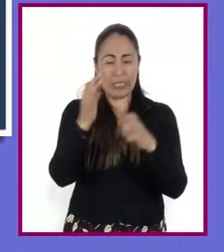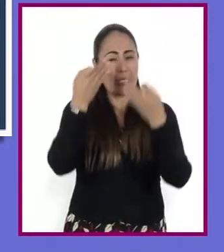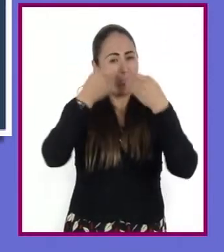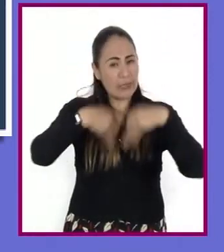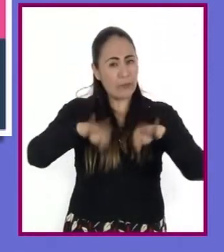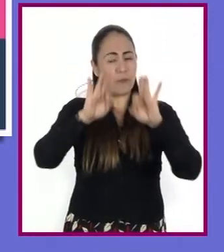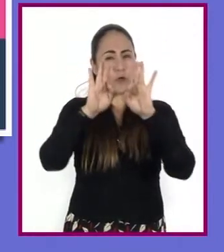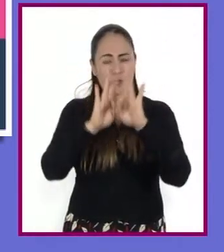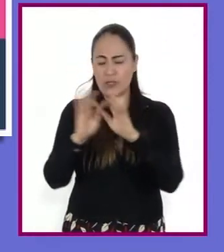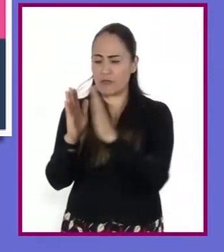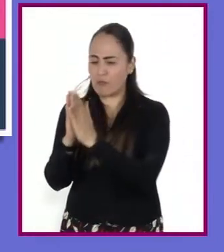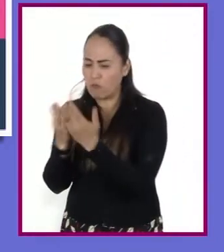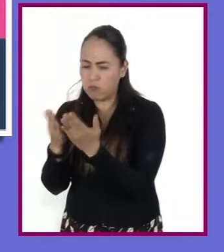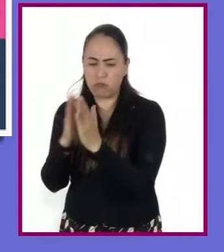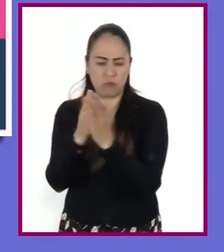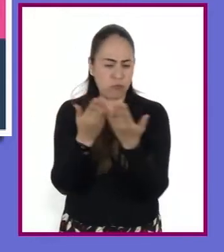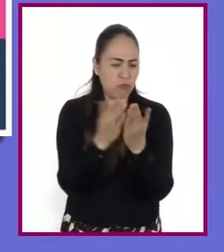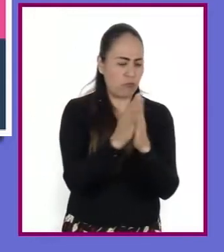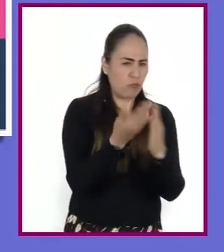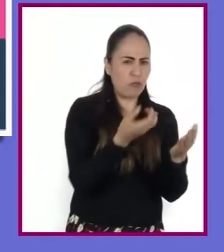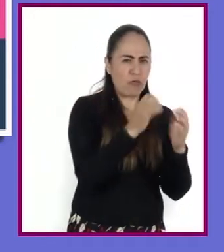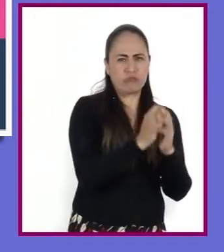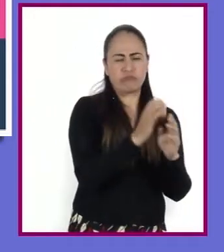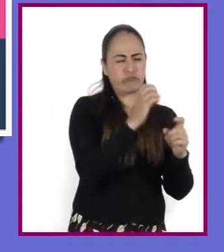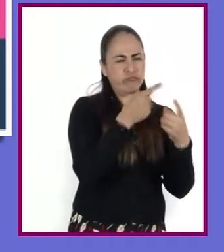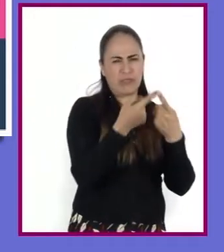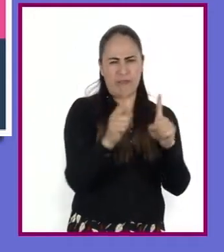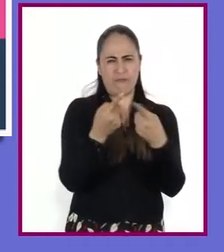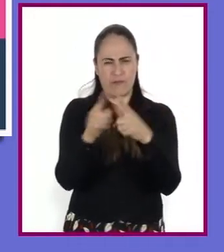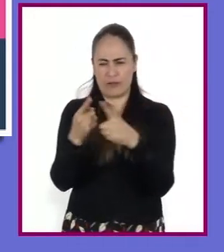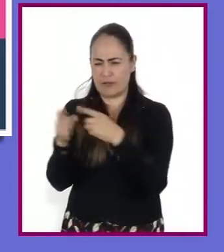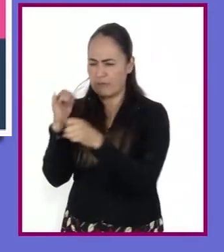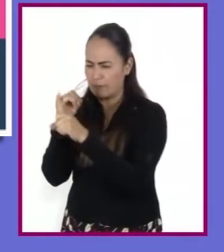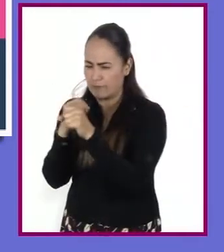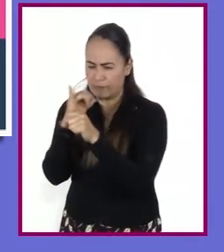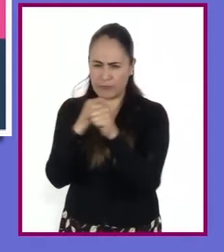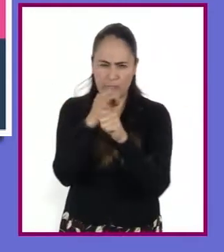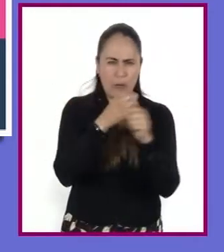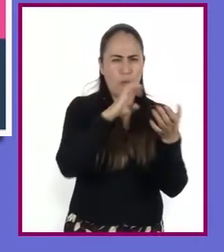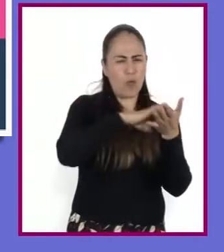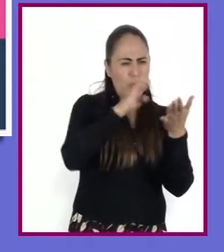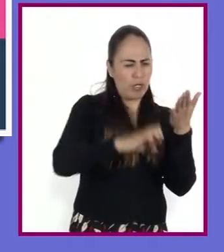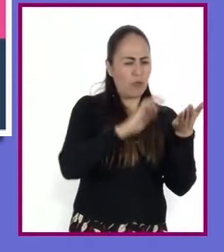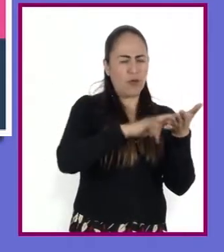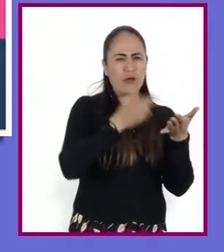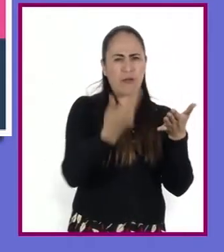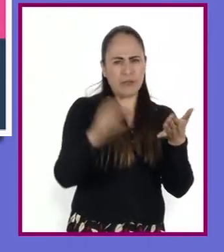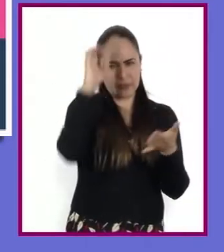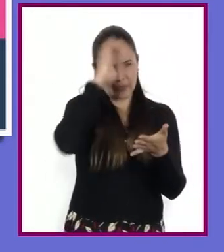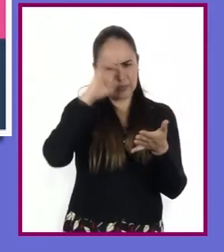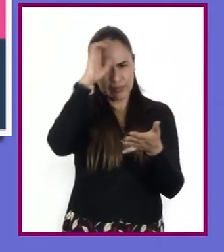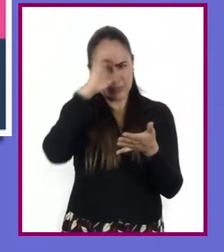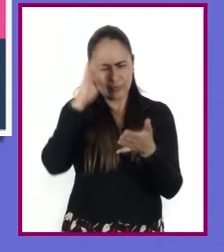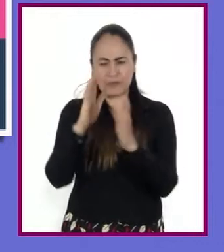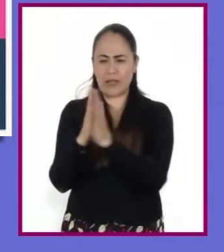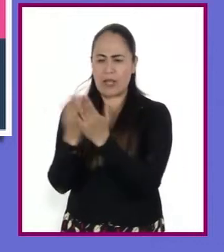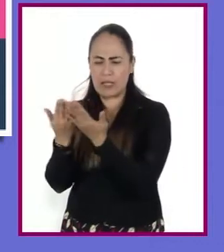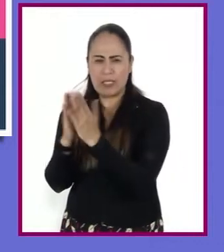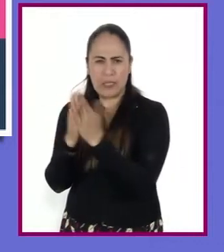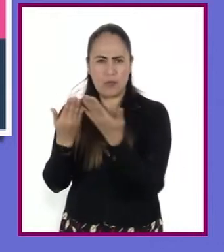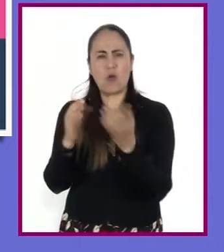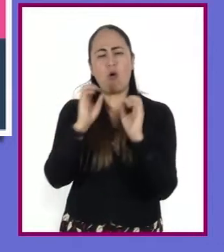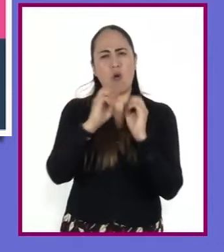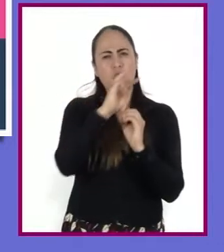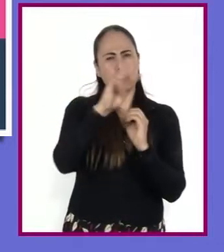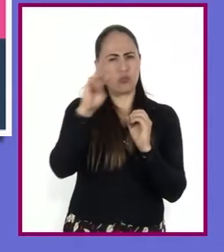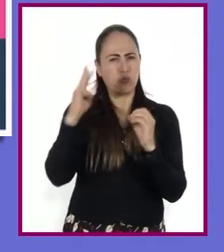consultar distintos tipos de texto. Como revistas de divulgación, libros y páginas web confiables,